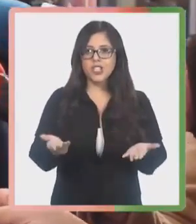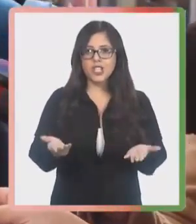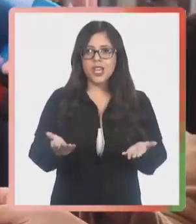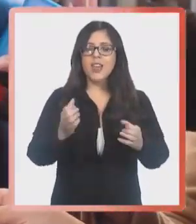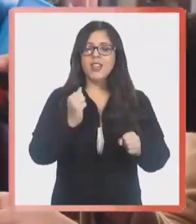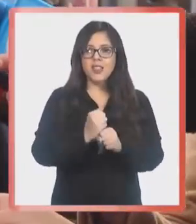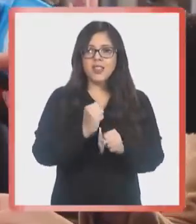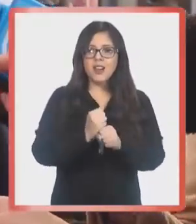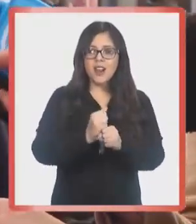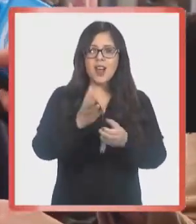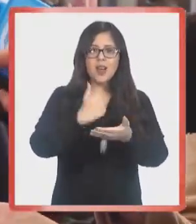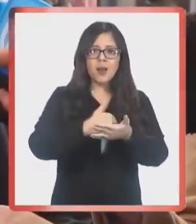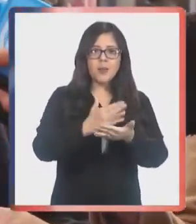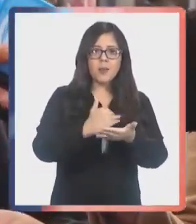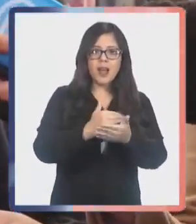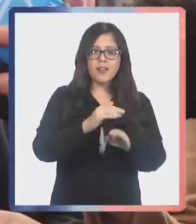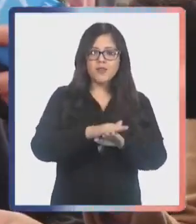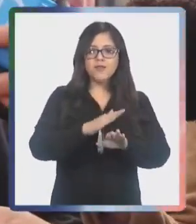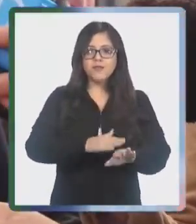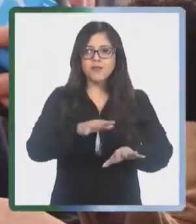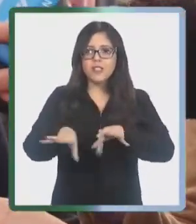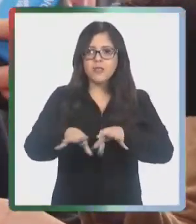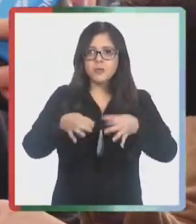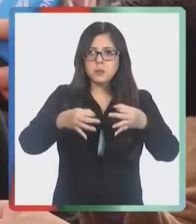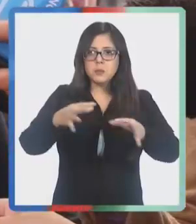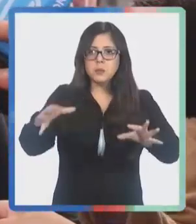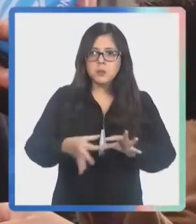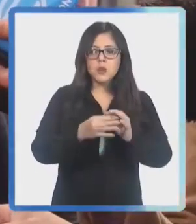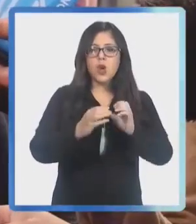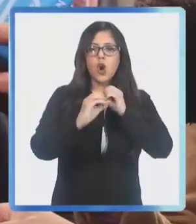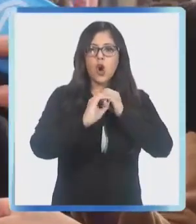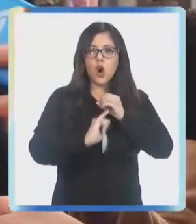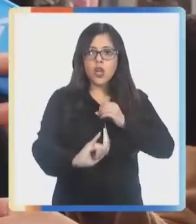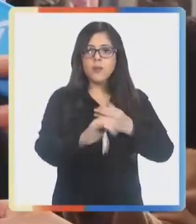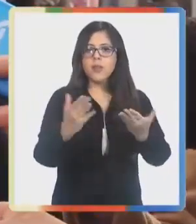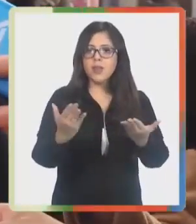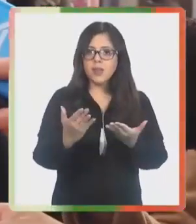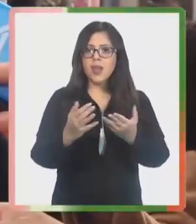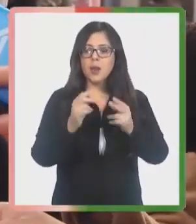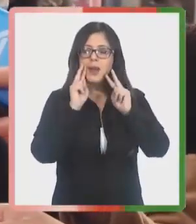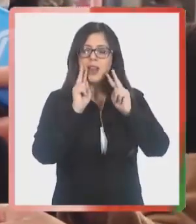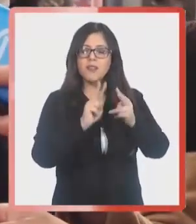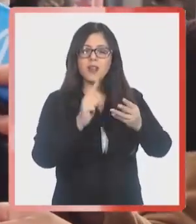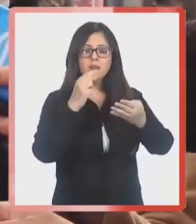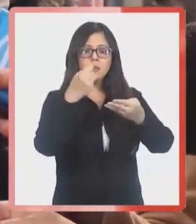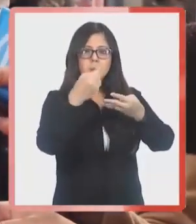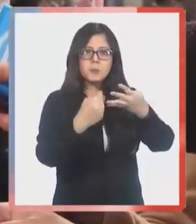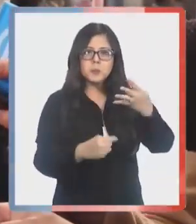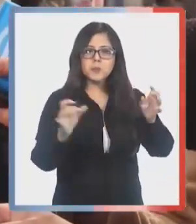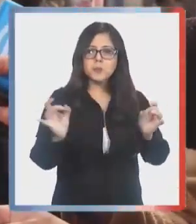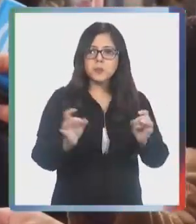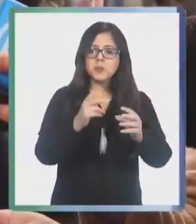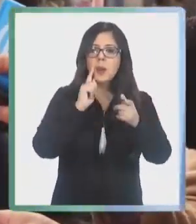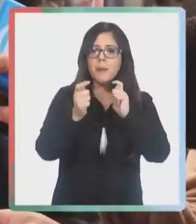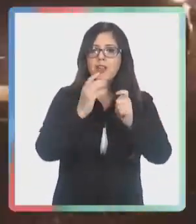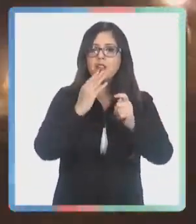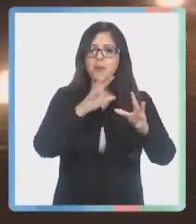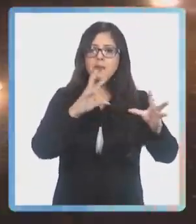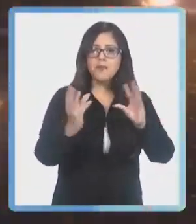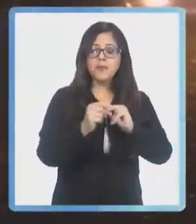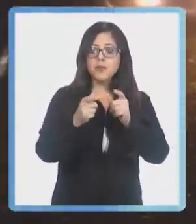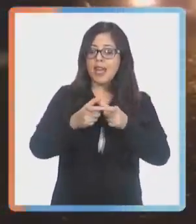de poder trabajar planes de prevención y acción junto con ONEMI, para poder establecer los criterios de riesgo y desastre.